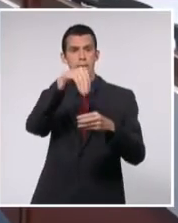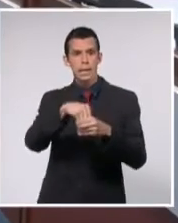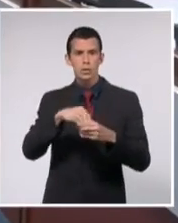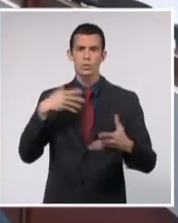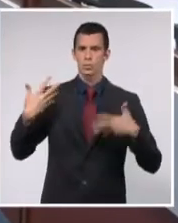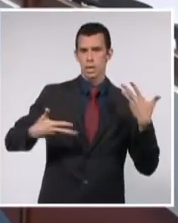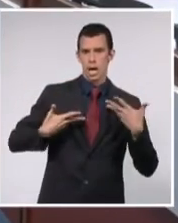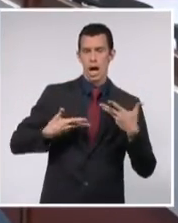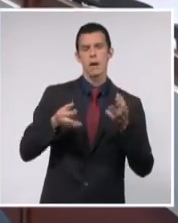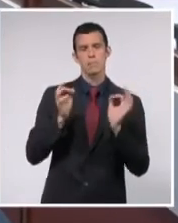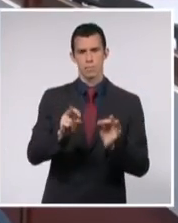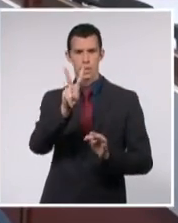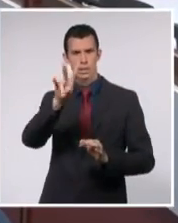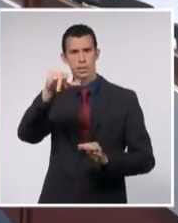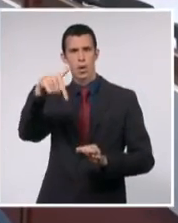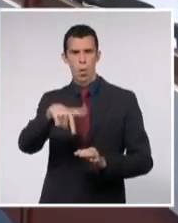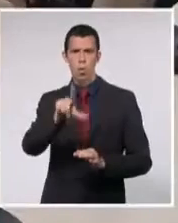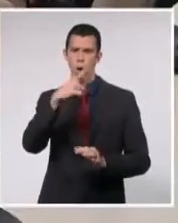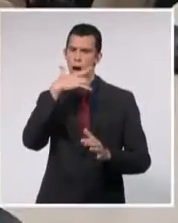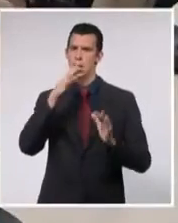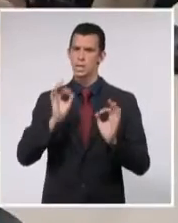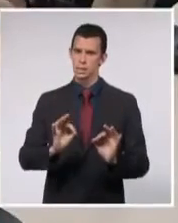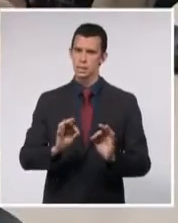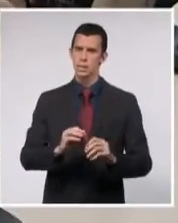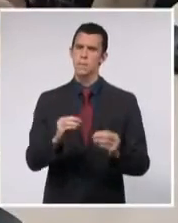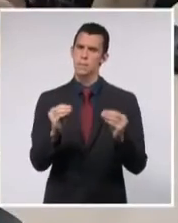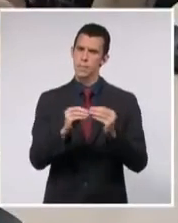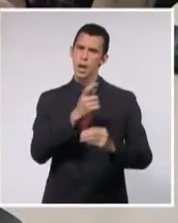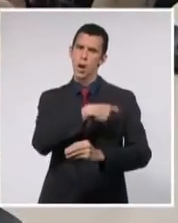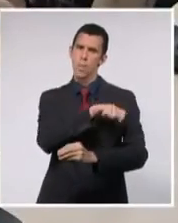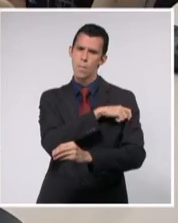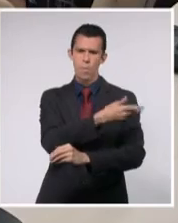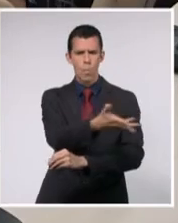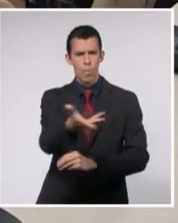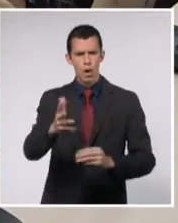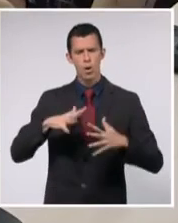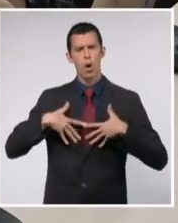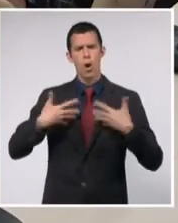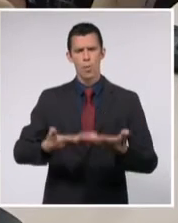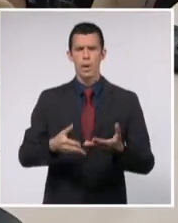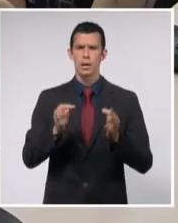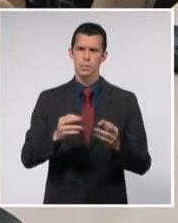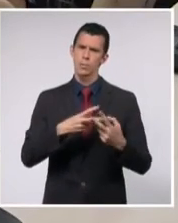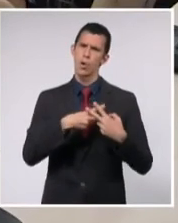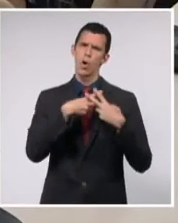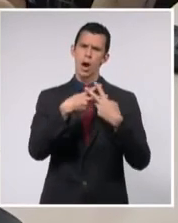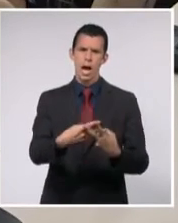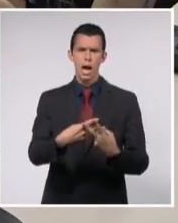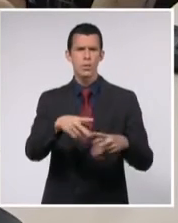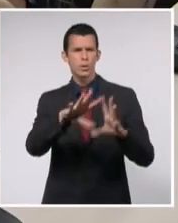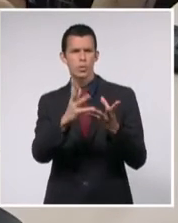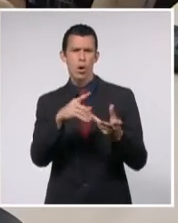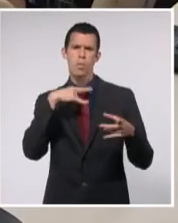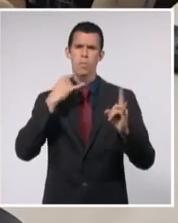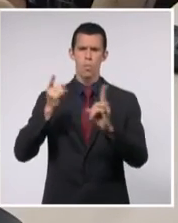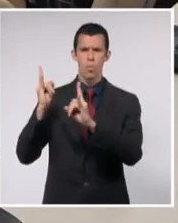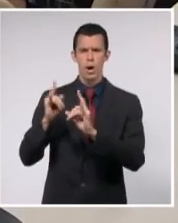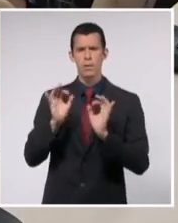una oportunidad más para que todo nuestro pueblo rinda merecido homenaje a la heroica gesta de 1953.